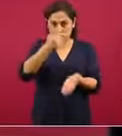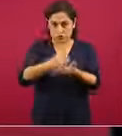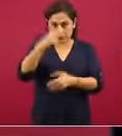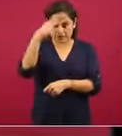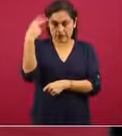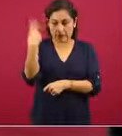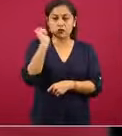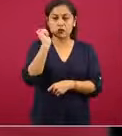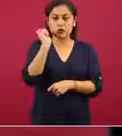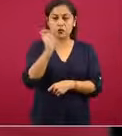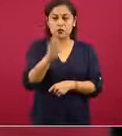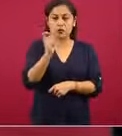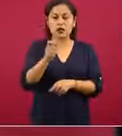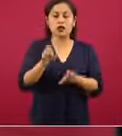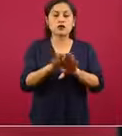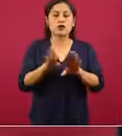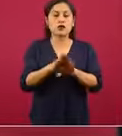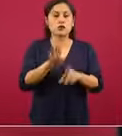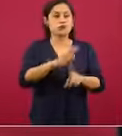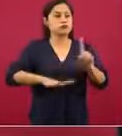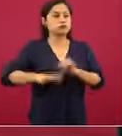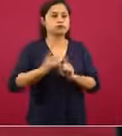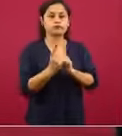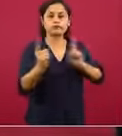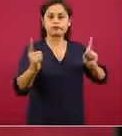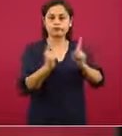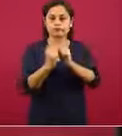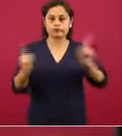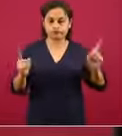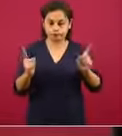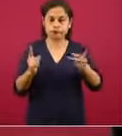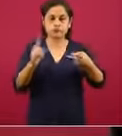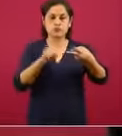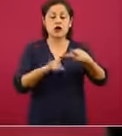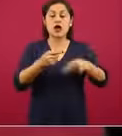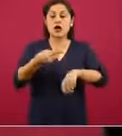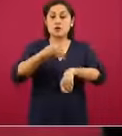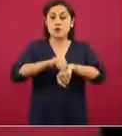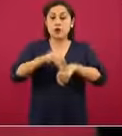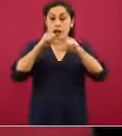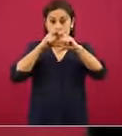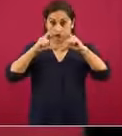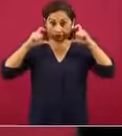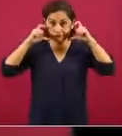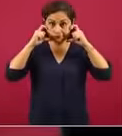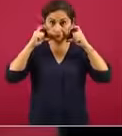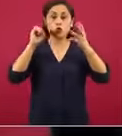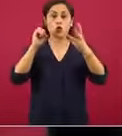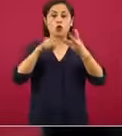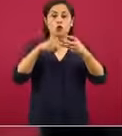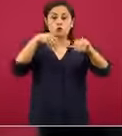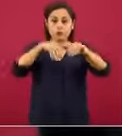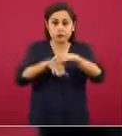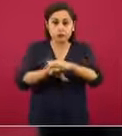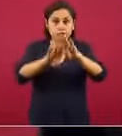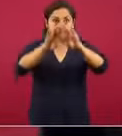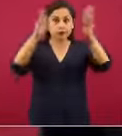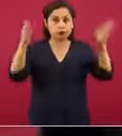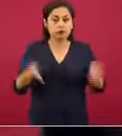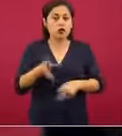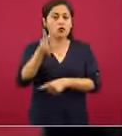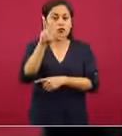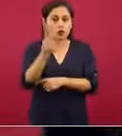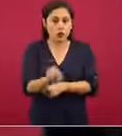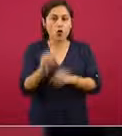de sana distancia, el uso de cubrebocas, el no acudir a lugares cerrados, el ventilar